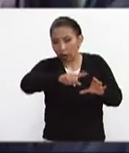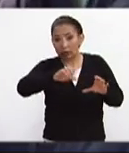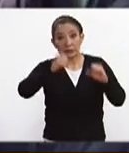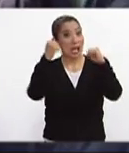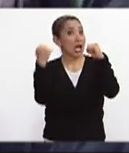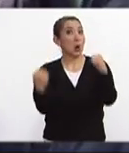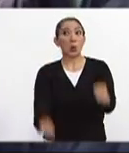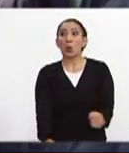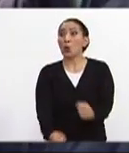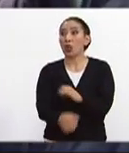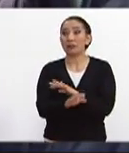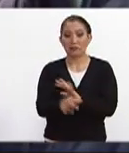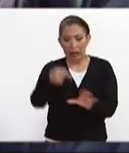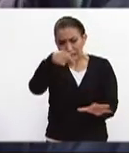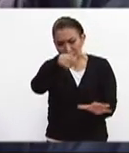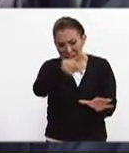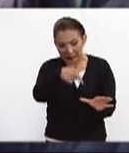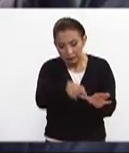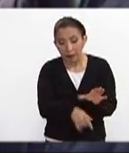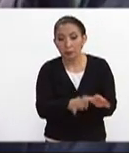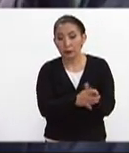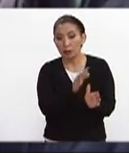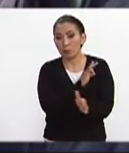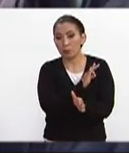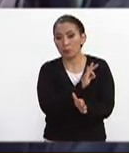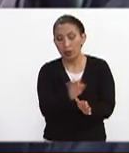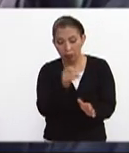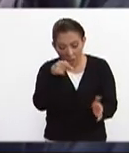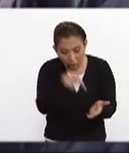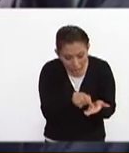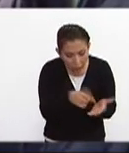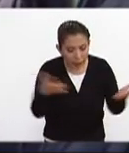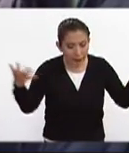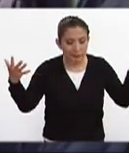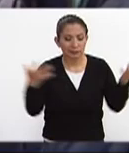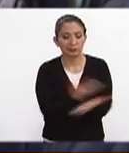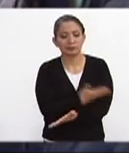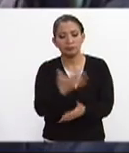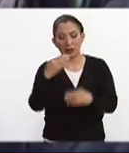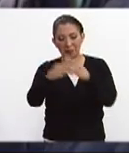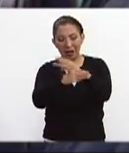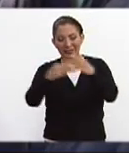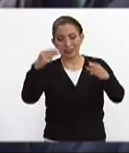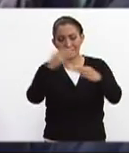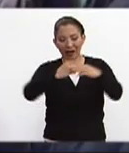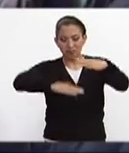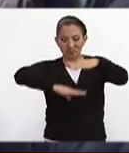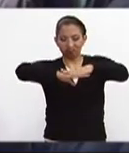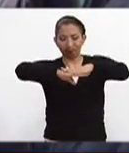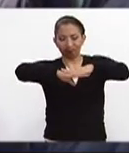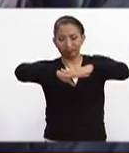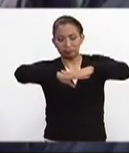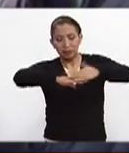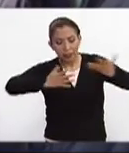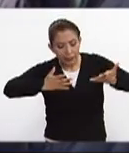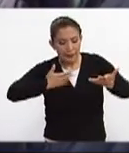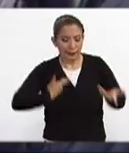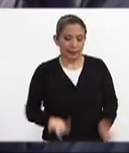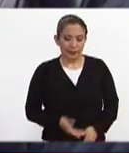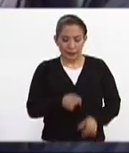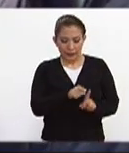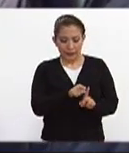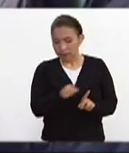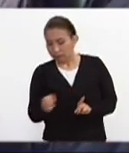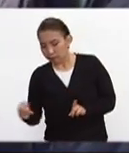garantía de llegar a ellos porque pueden toparse con condiciones de los materiales que le tengan que mover la